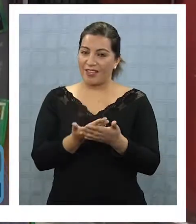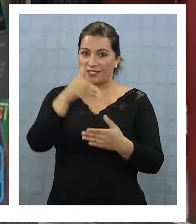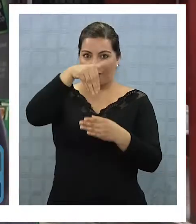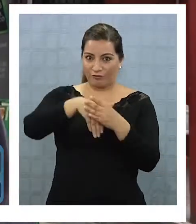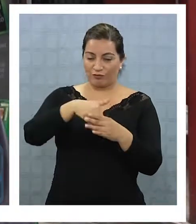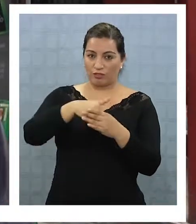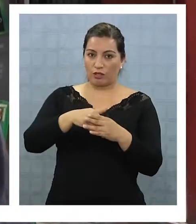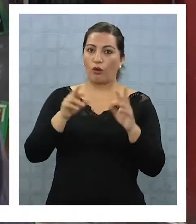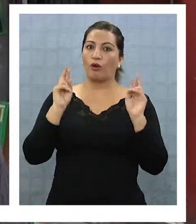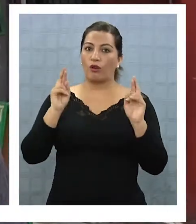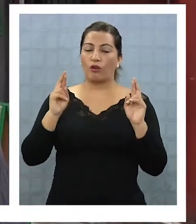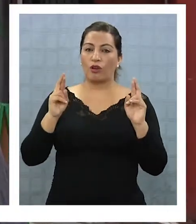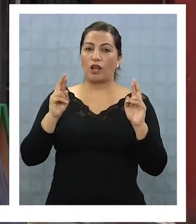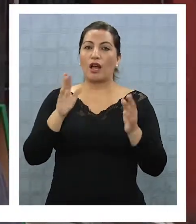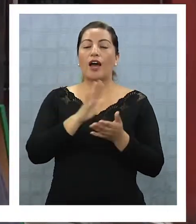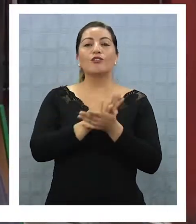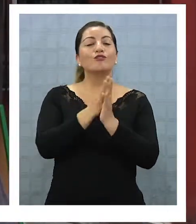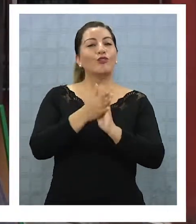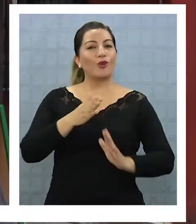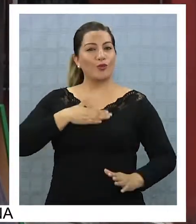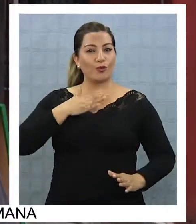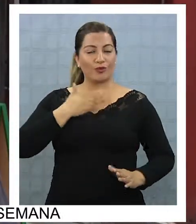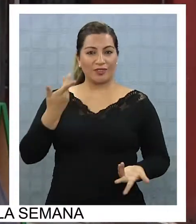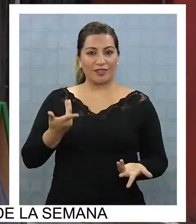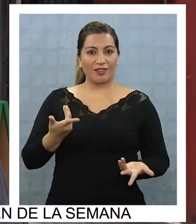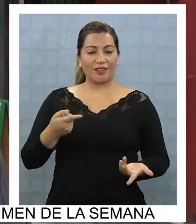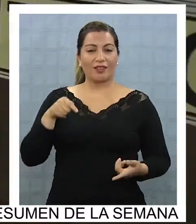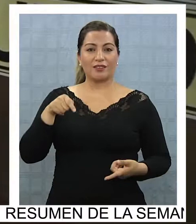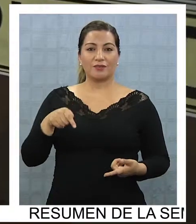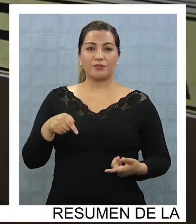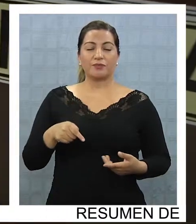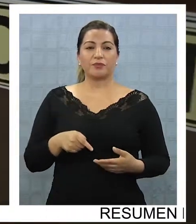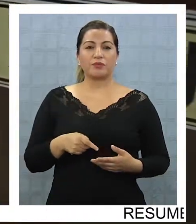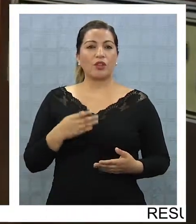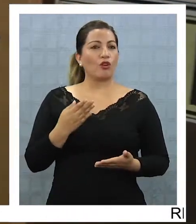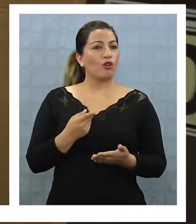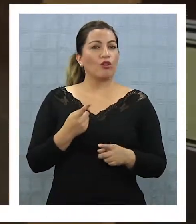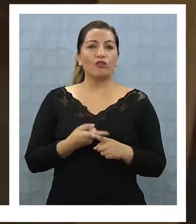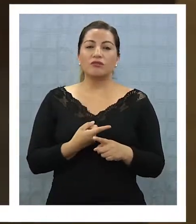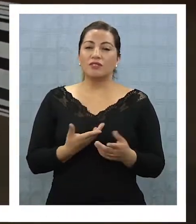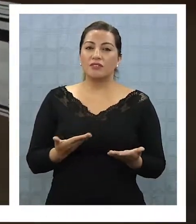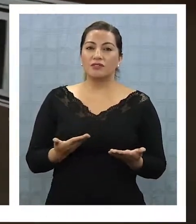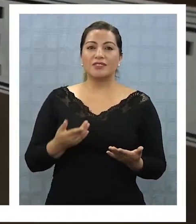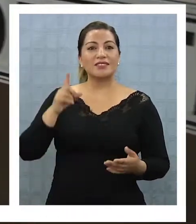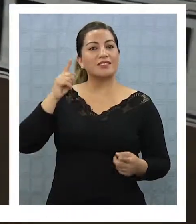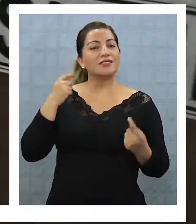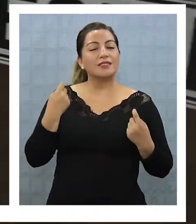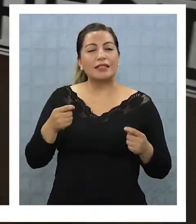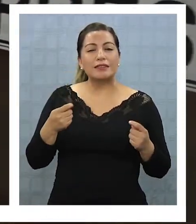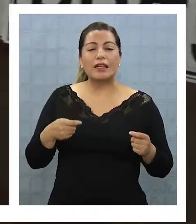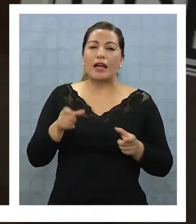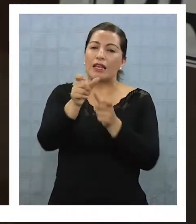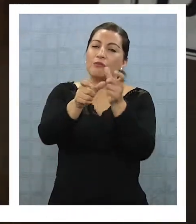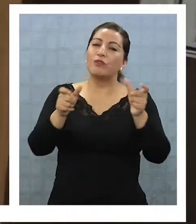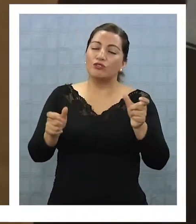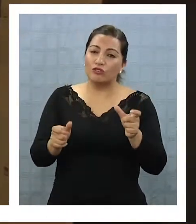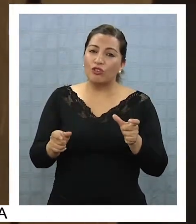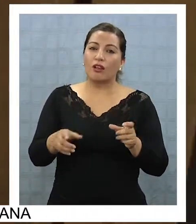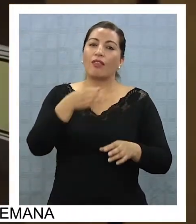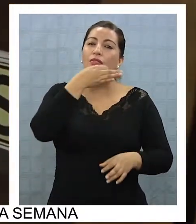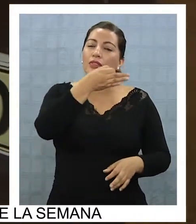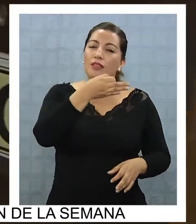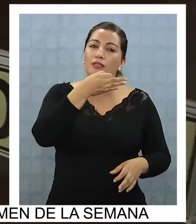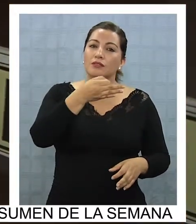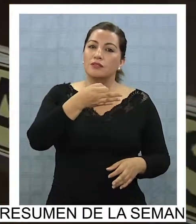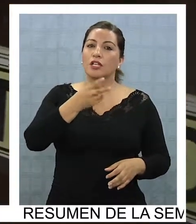obviamente a todos les gustaría ir mejor, que en esta lógica de ahora empezar a medir el voto posible, tratemos de convencer aún más a la gente que la